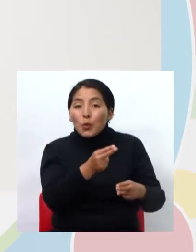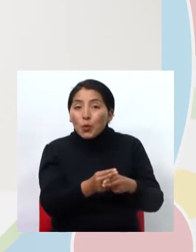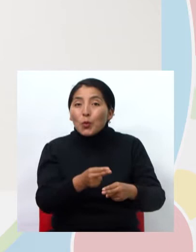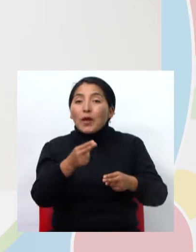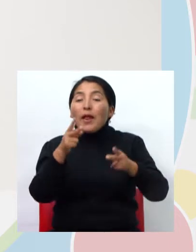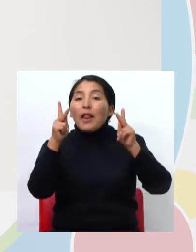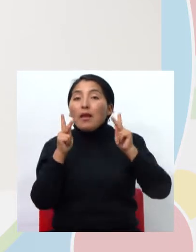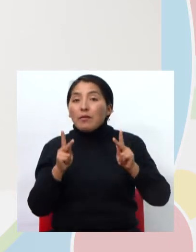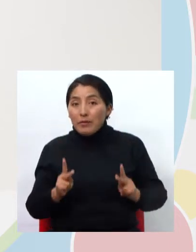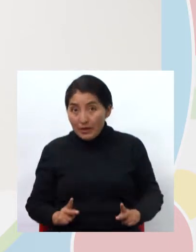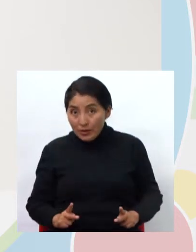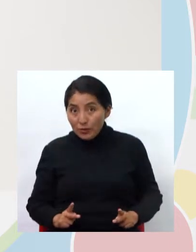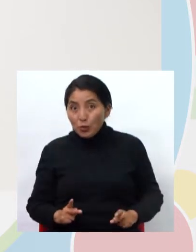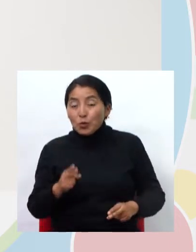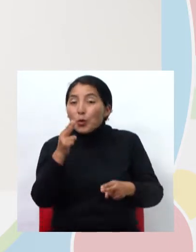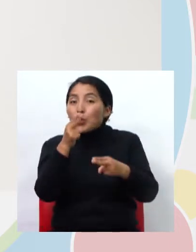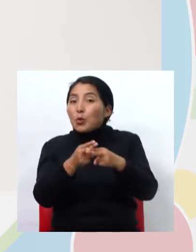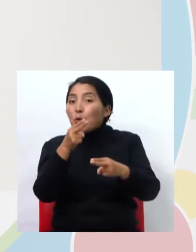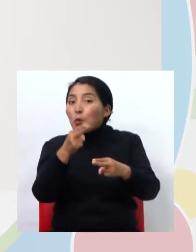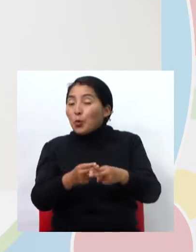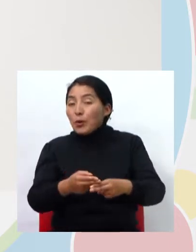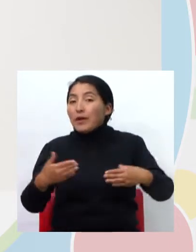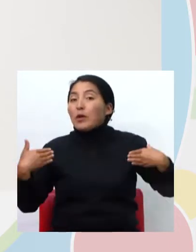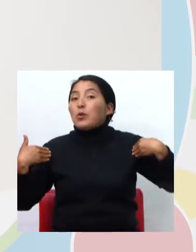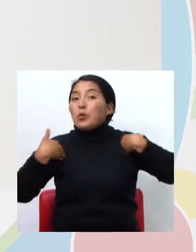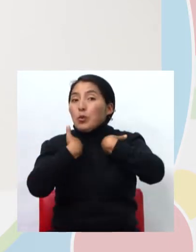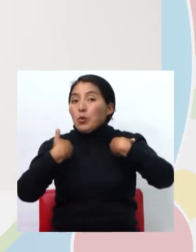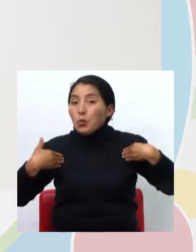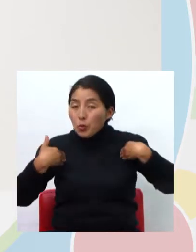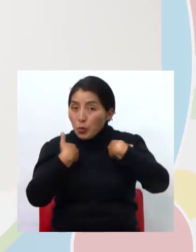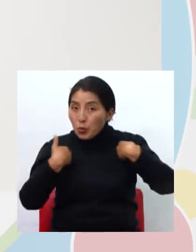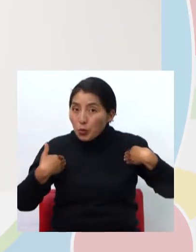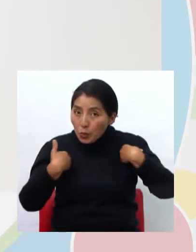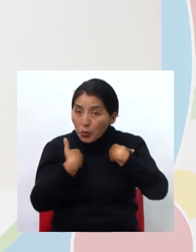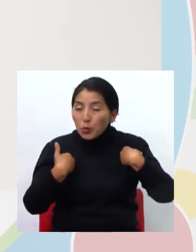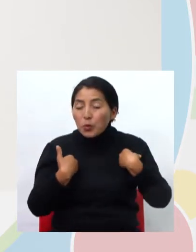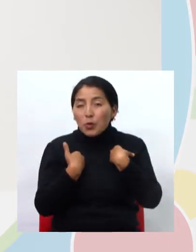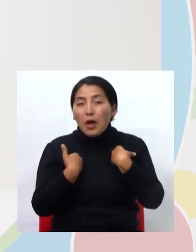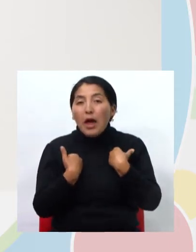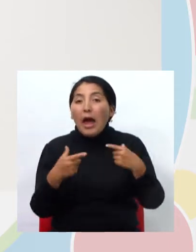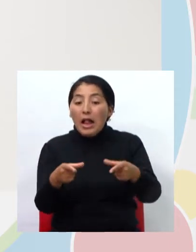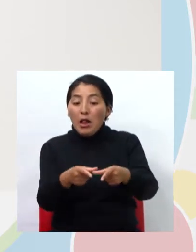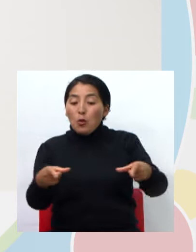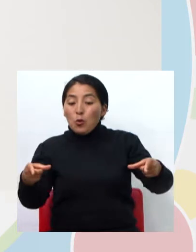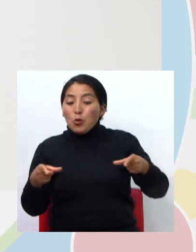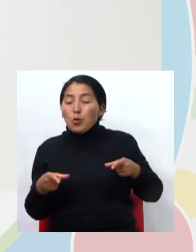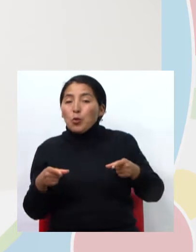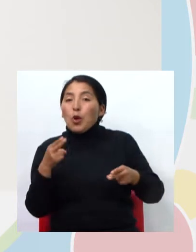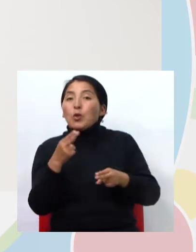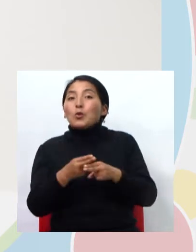También a los animales. Muy bien. Lugares,